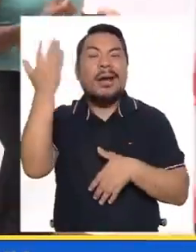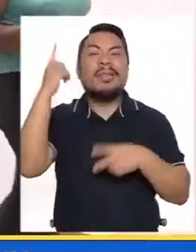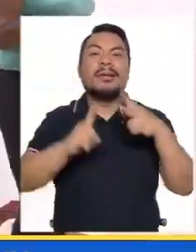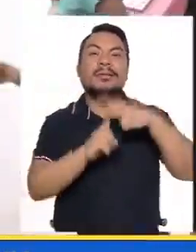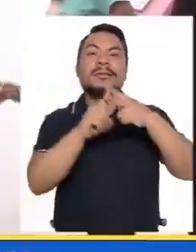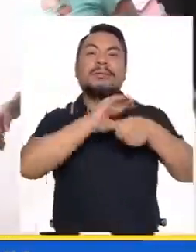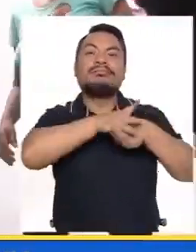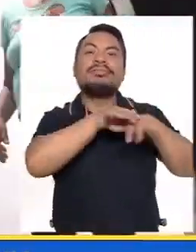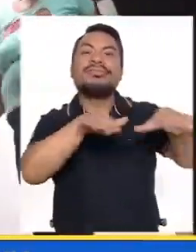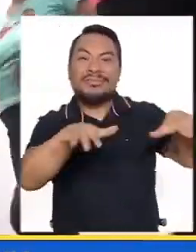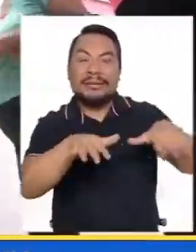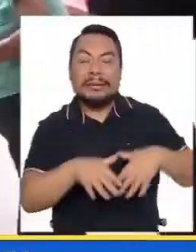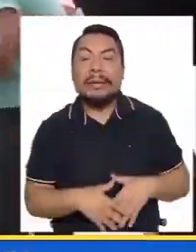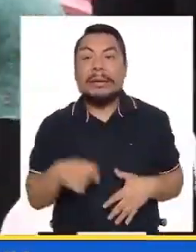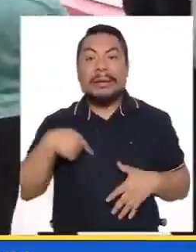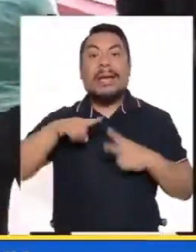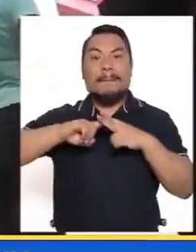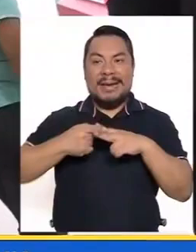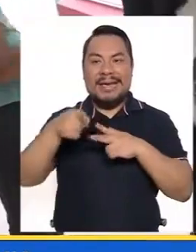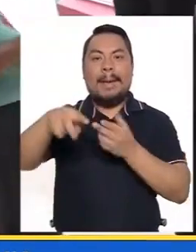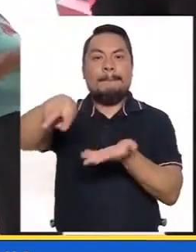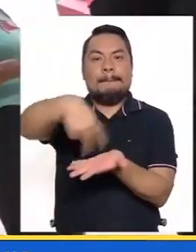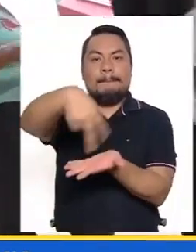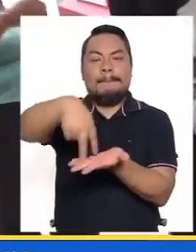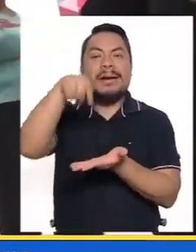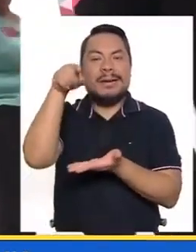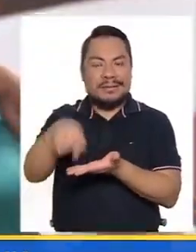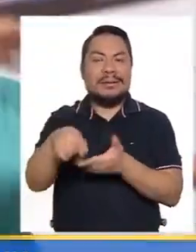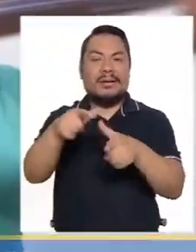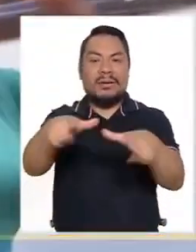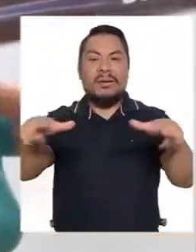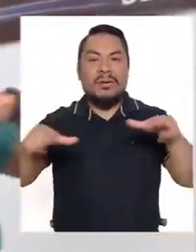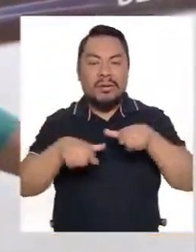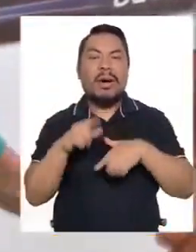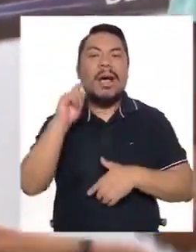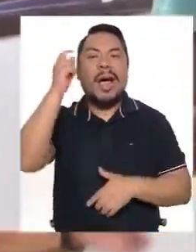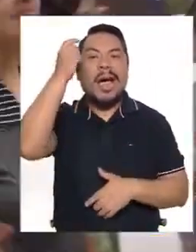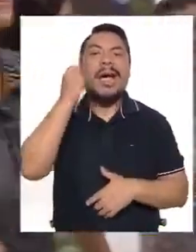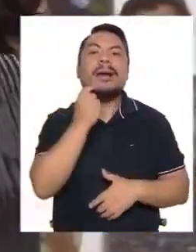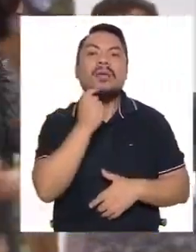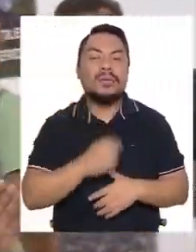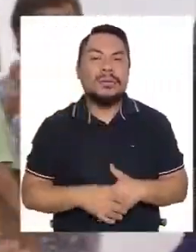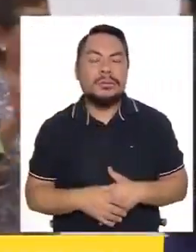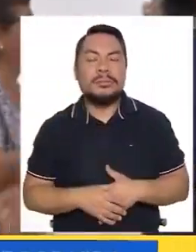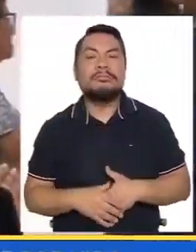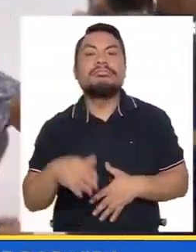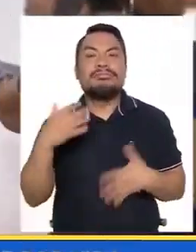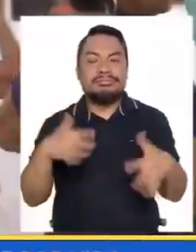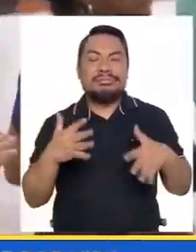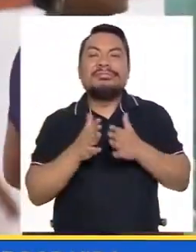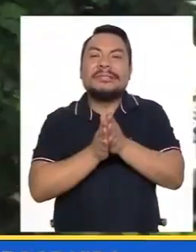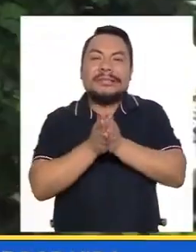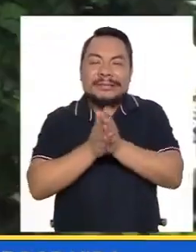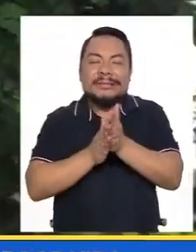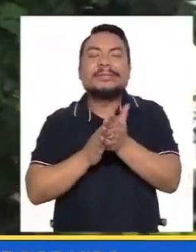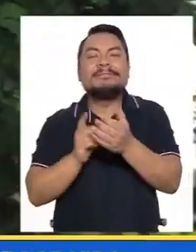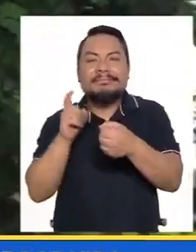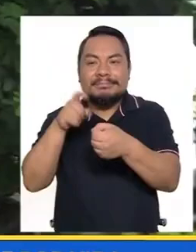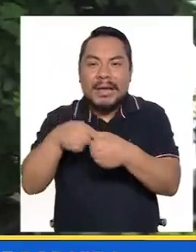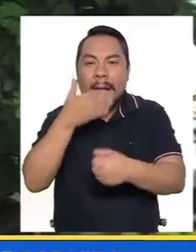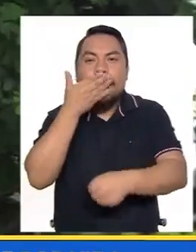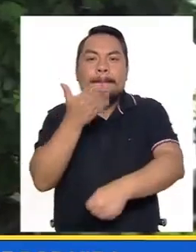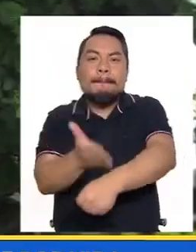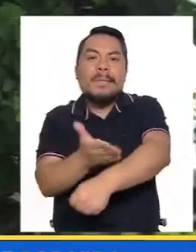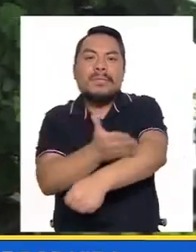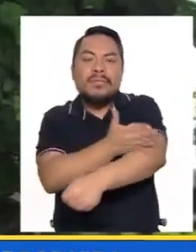parece increíble, pero en época de pandemia empecé el baile allá en el malecón Grau. Me ayudó bastante para poder avanzar,